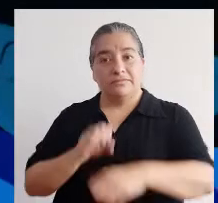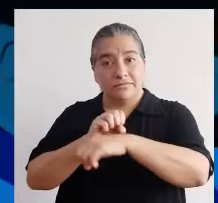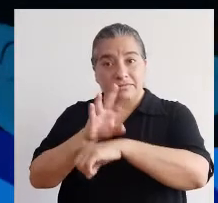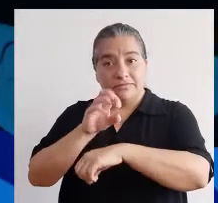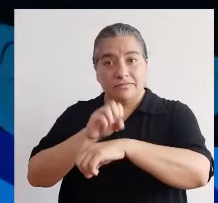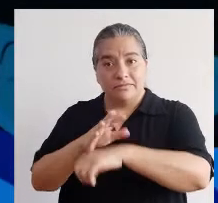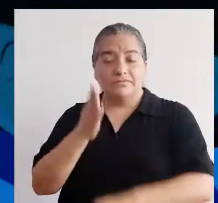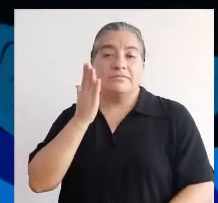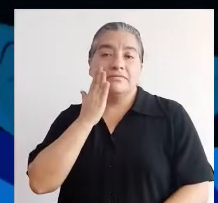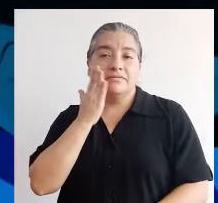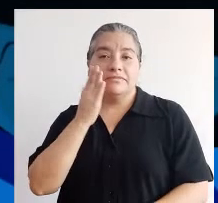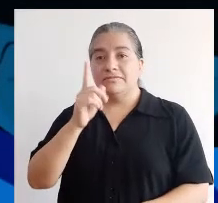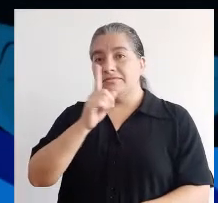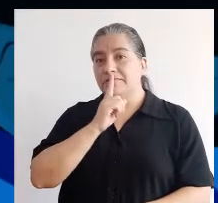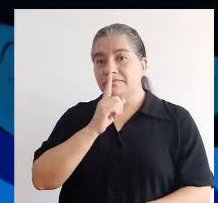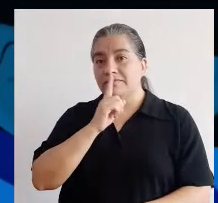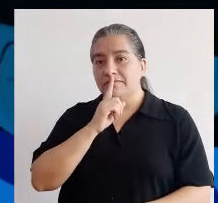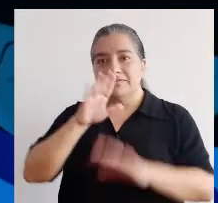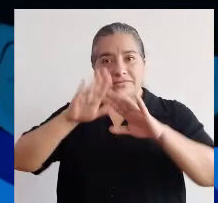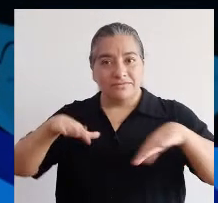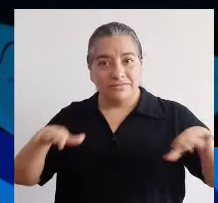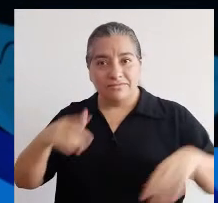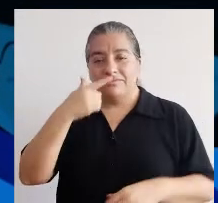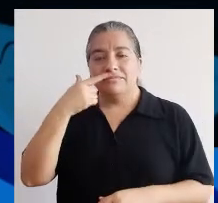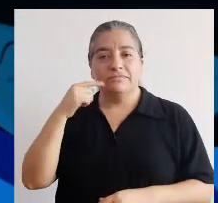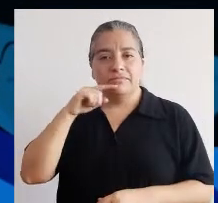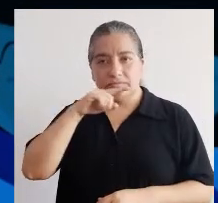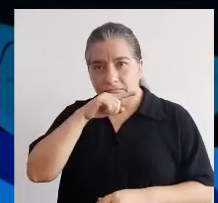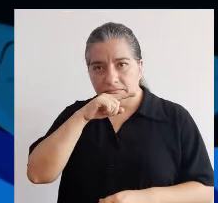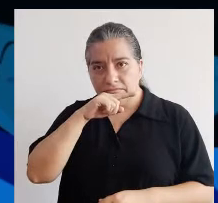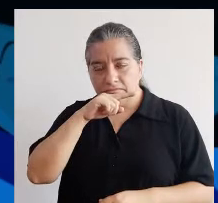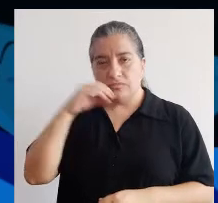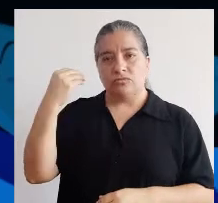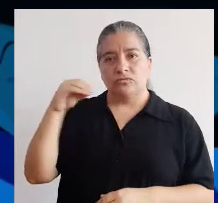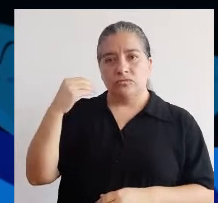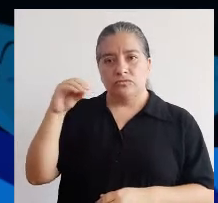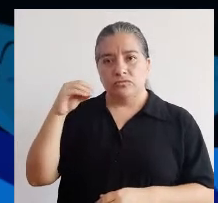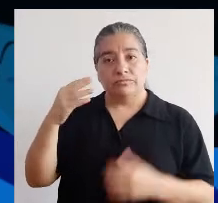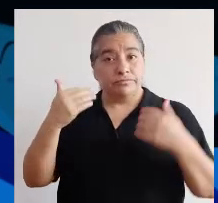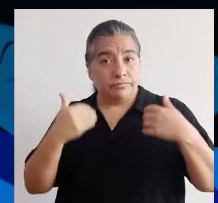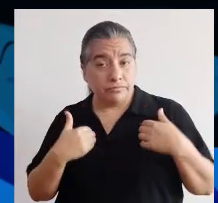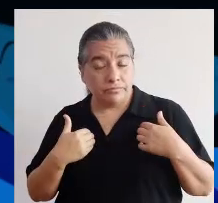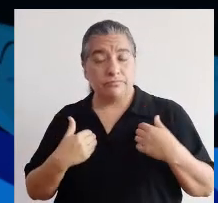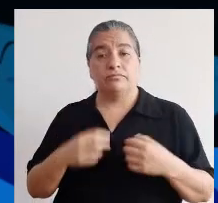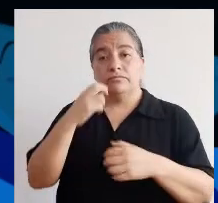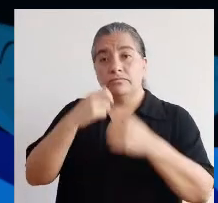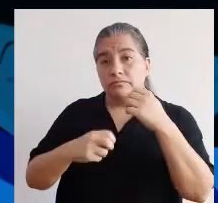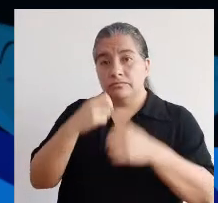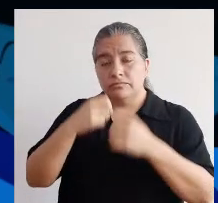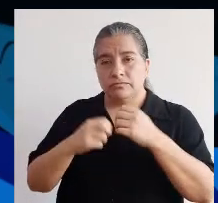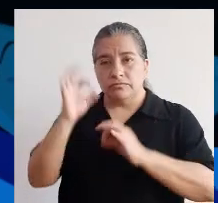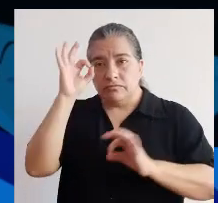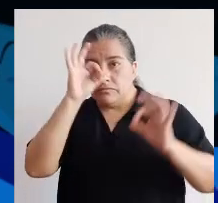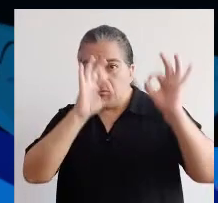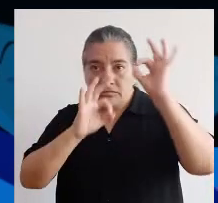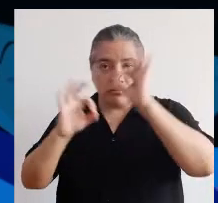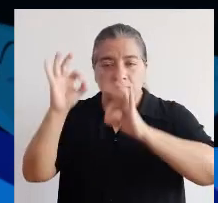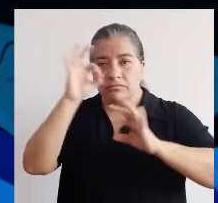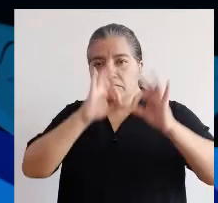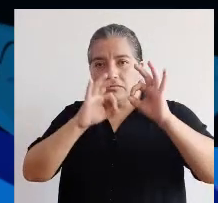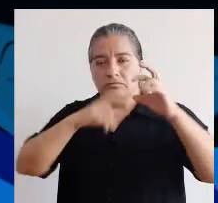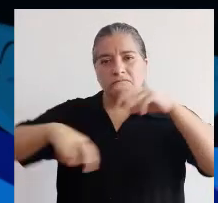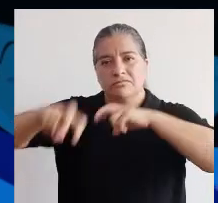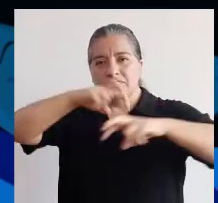Recomendaciones para madres y padres de niñas, niños y adolescentes con trastorno por déficit de atención e